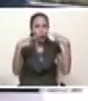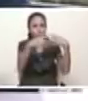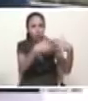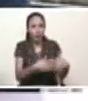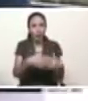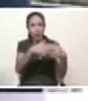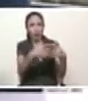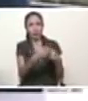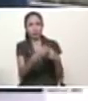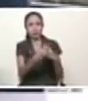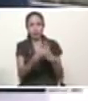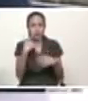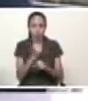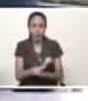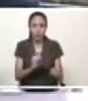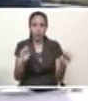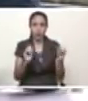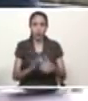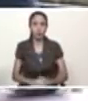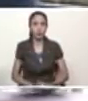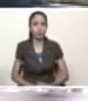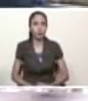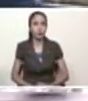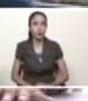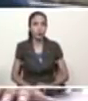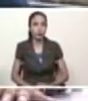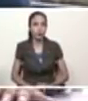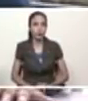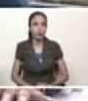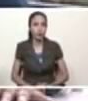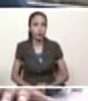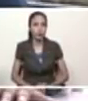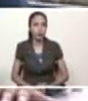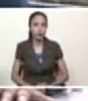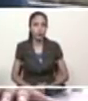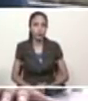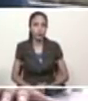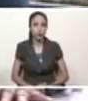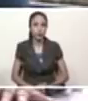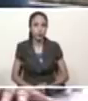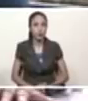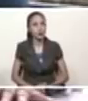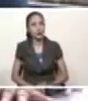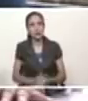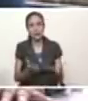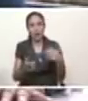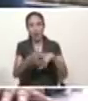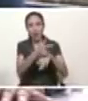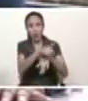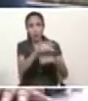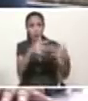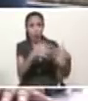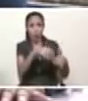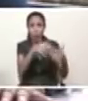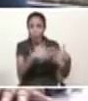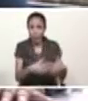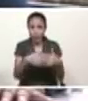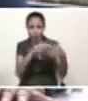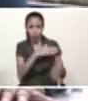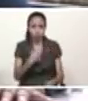esta gente del norte esta pandilla que gobierna el norte de América que gobierna los Estados Unidos de Norteamérica